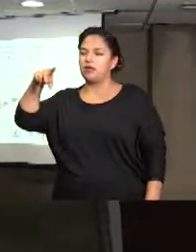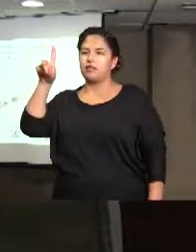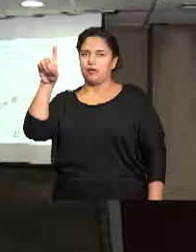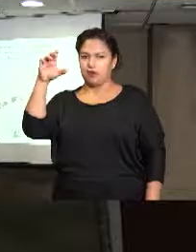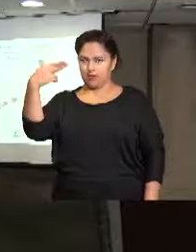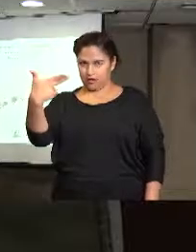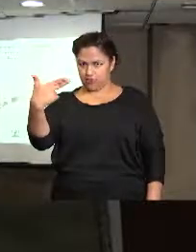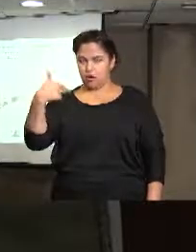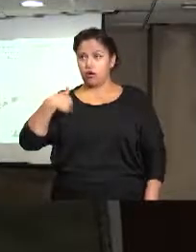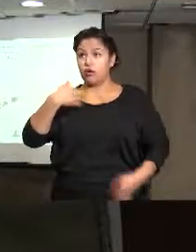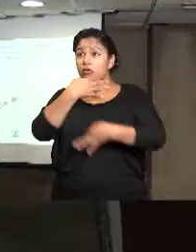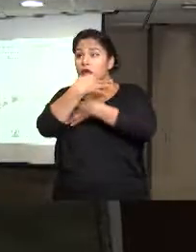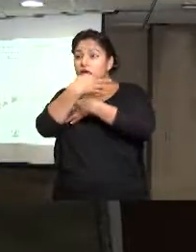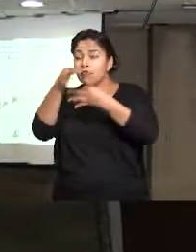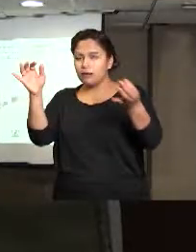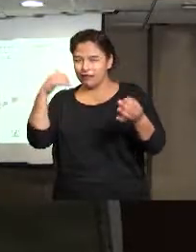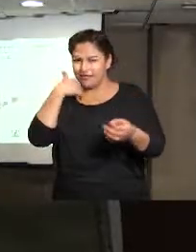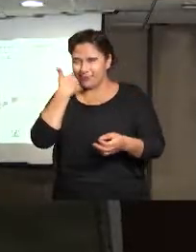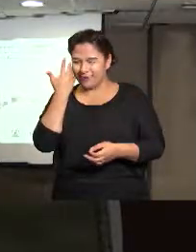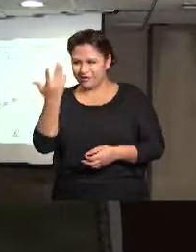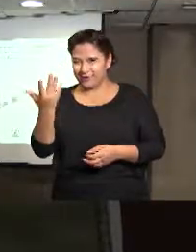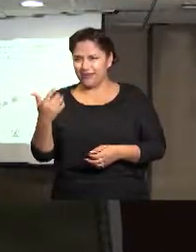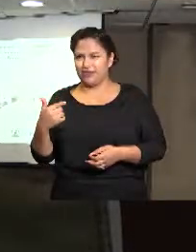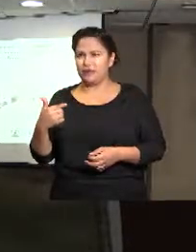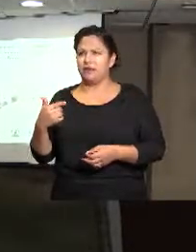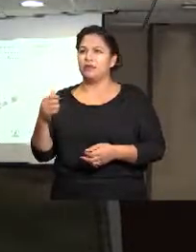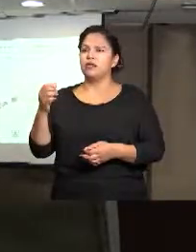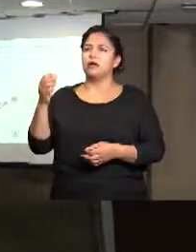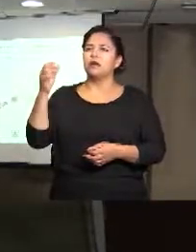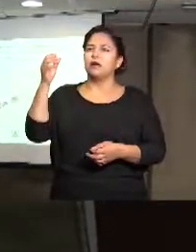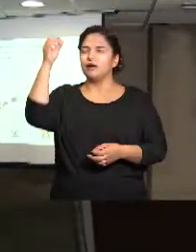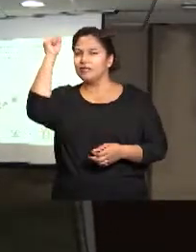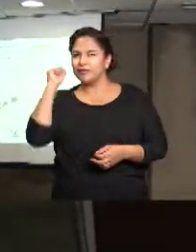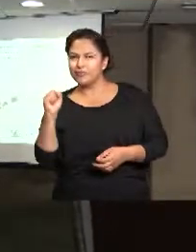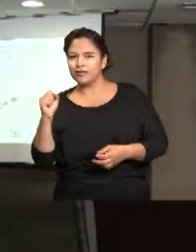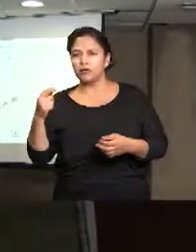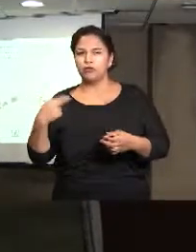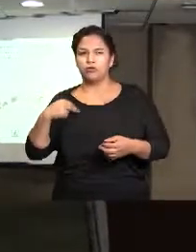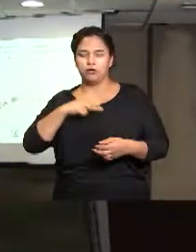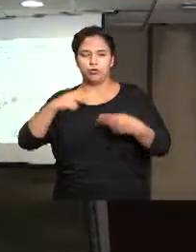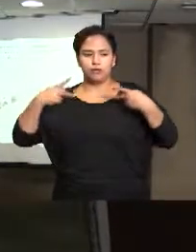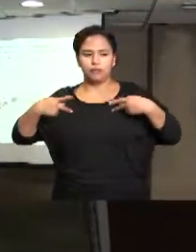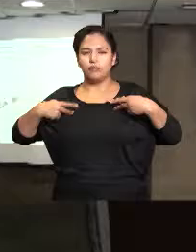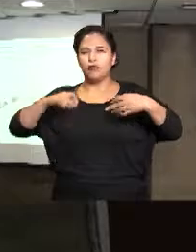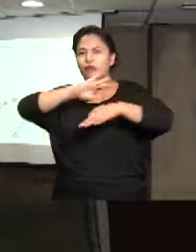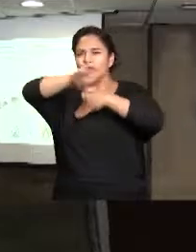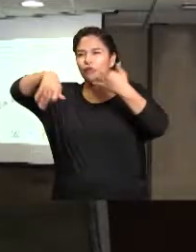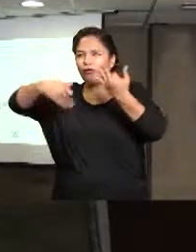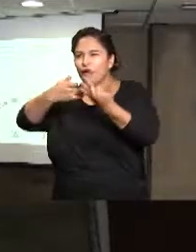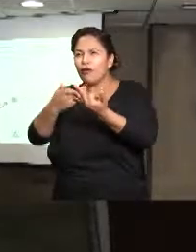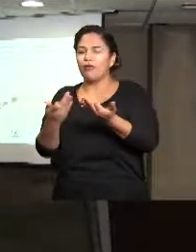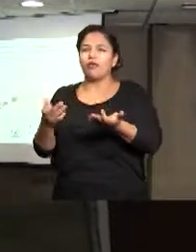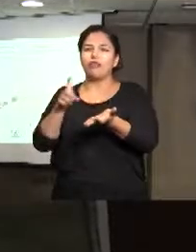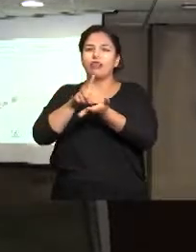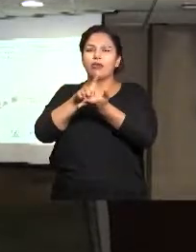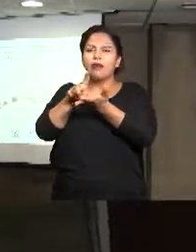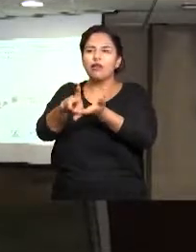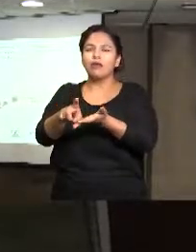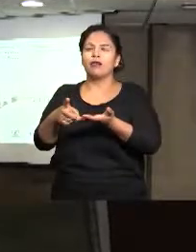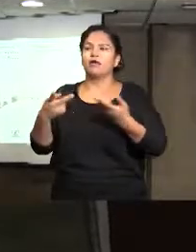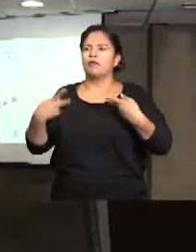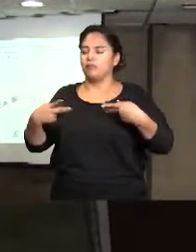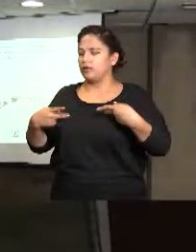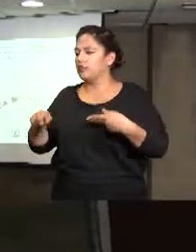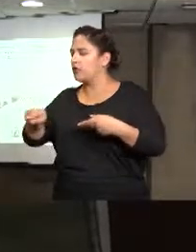Quiero compartirles que a través de un sindicalismo social trabajamos en la defensa de los derechos laborales y humanos de nuestros